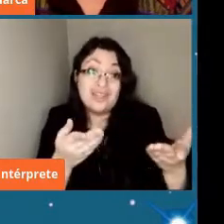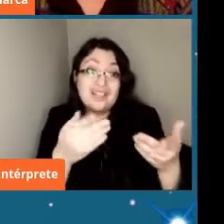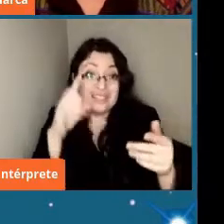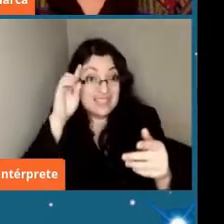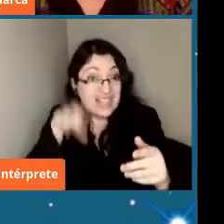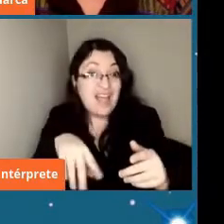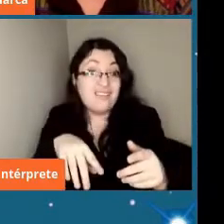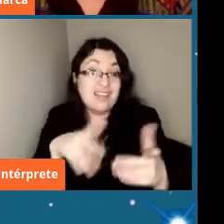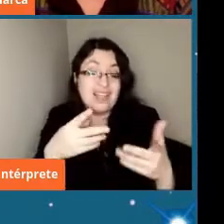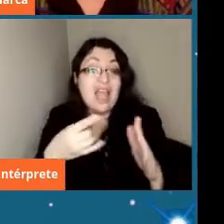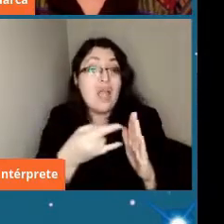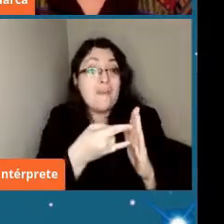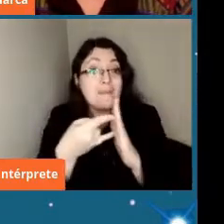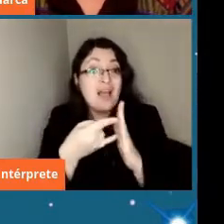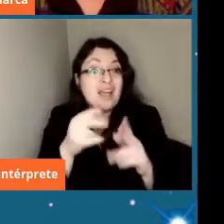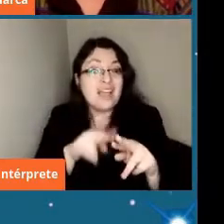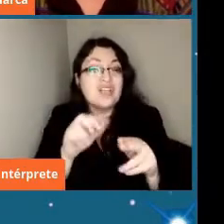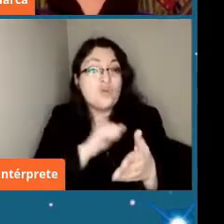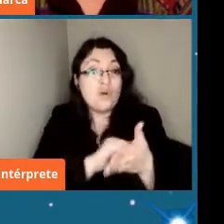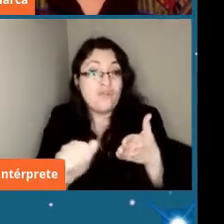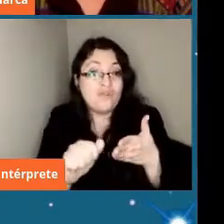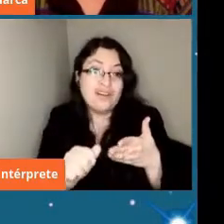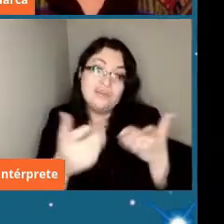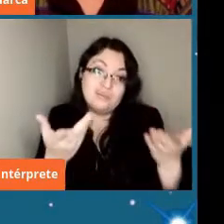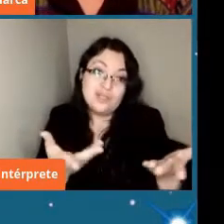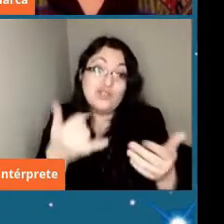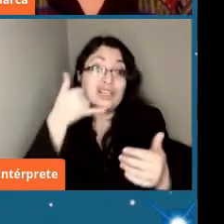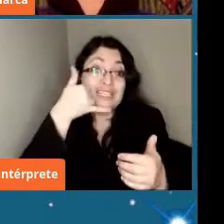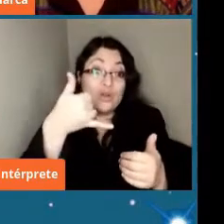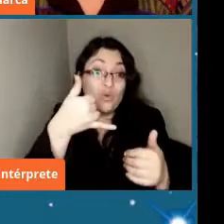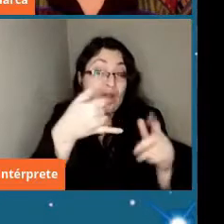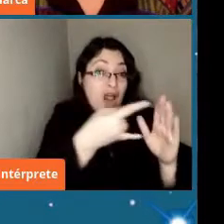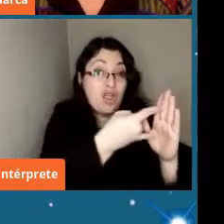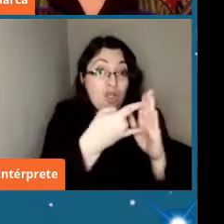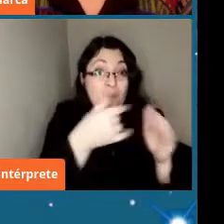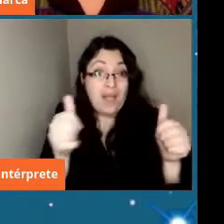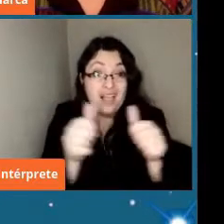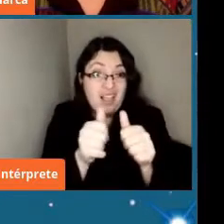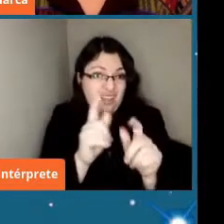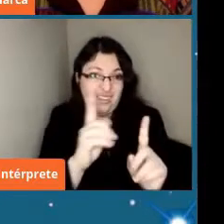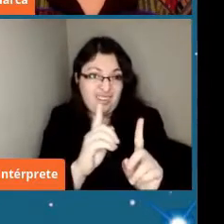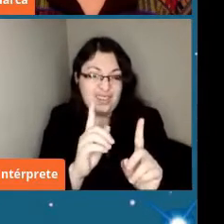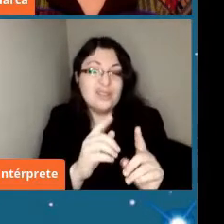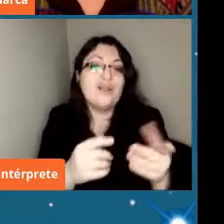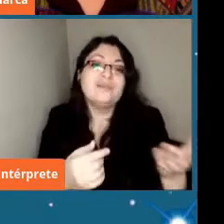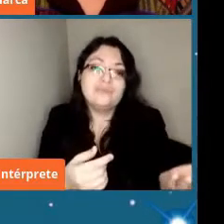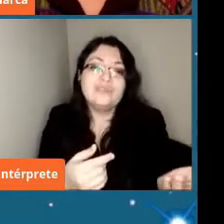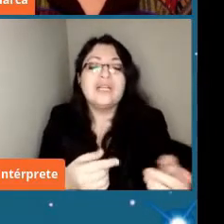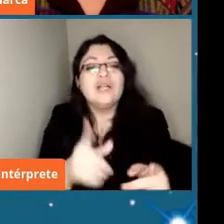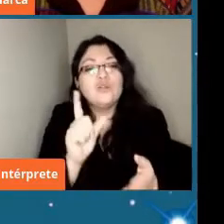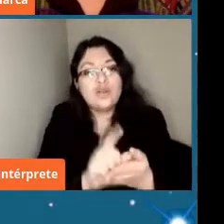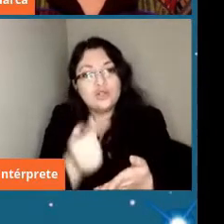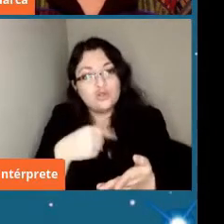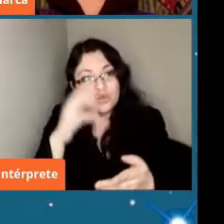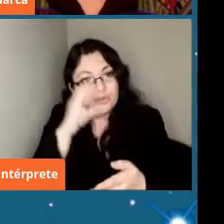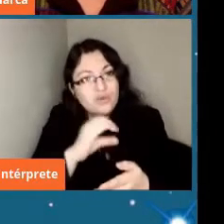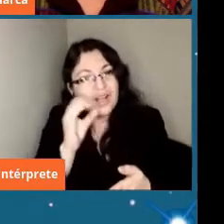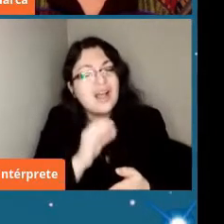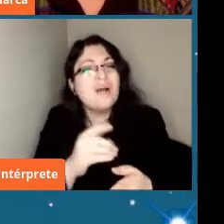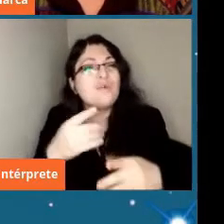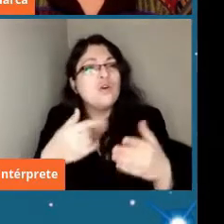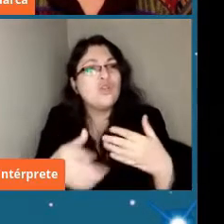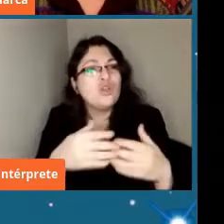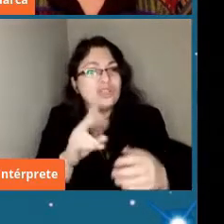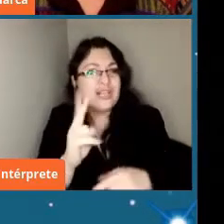información por eso no los ponen al lado de su teléfono y los sectores donde hemos estado buscando están concentrados en la